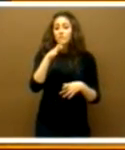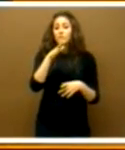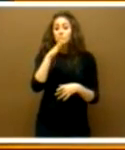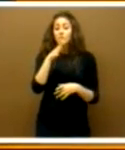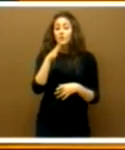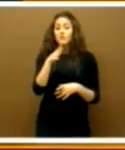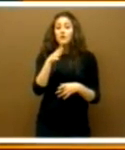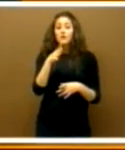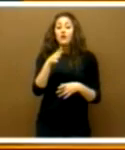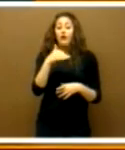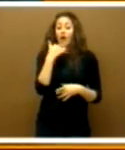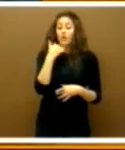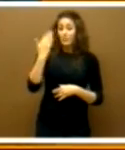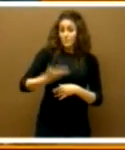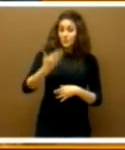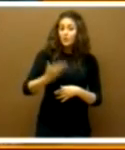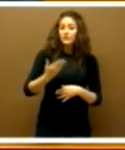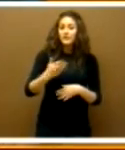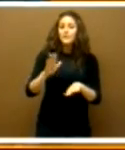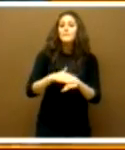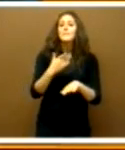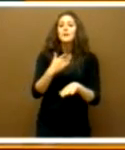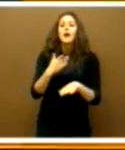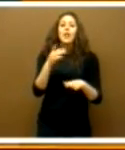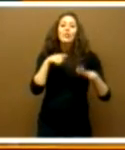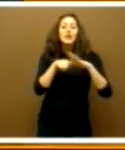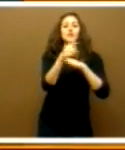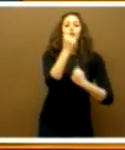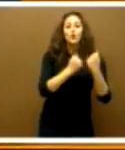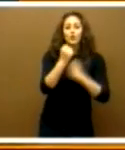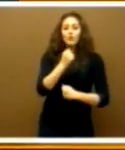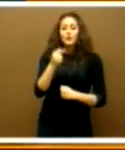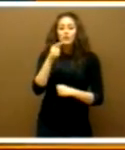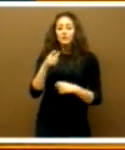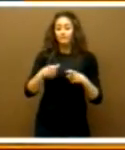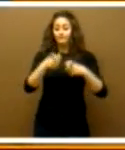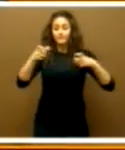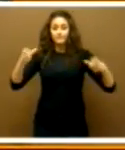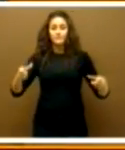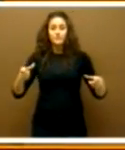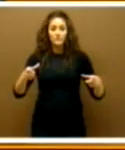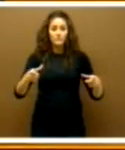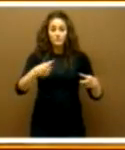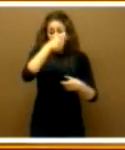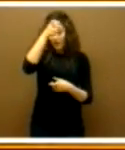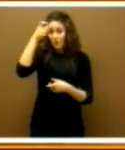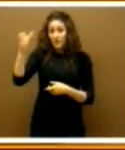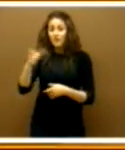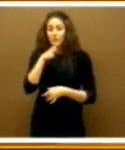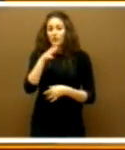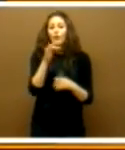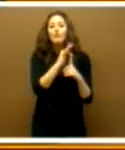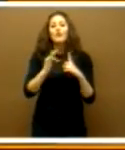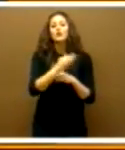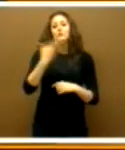fundamental para el desarrollo económico y el crecimiento poblacional, porque, además, es uno de los